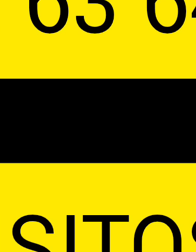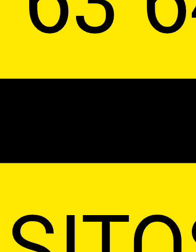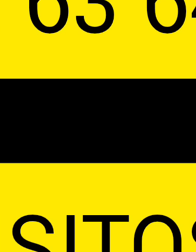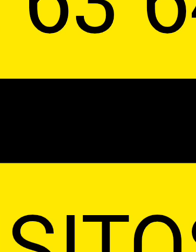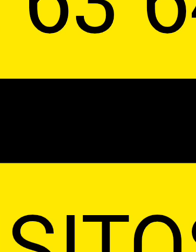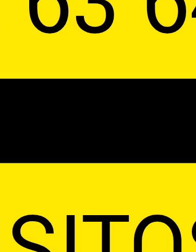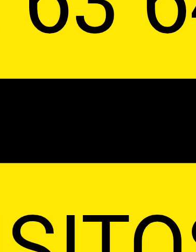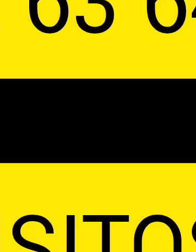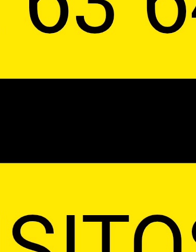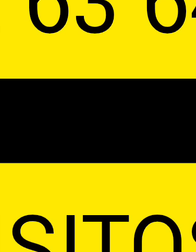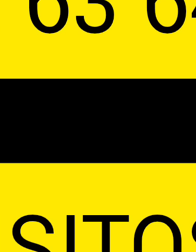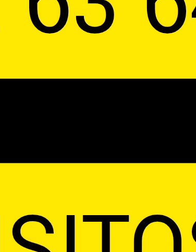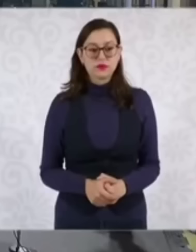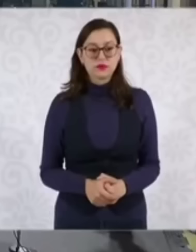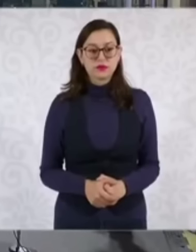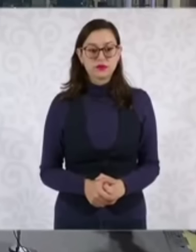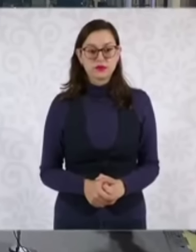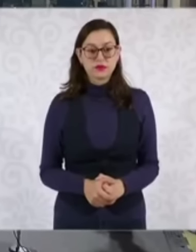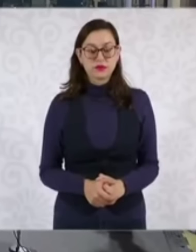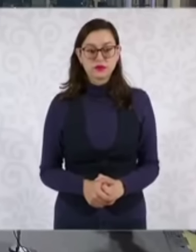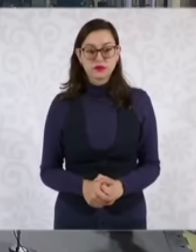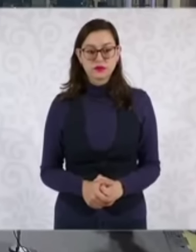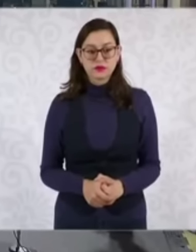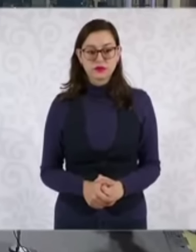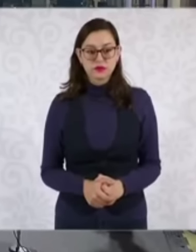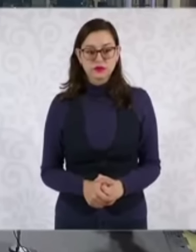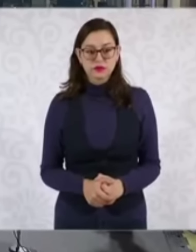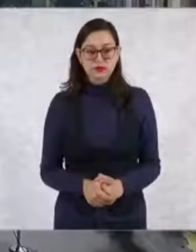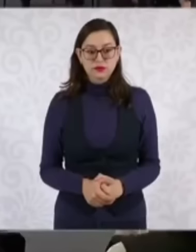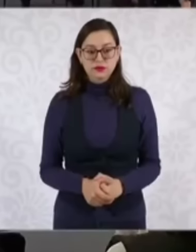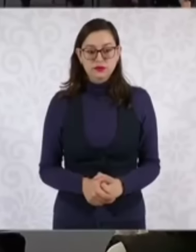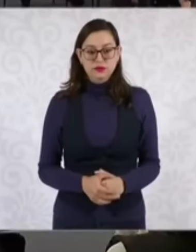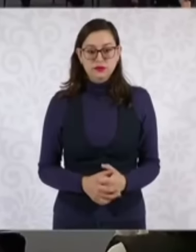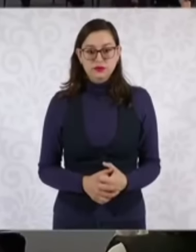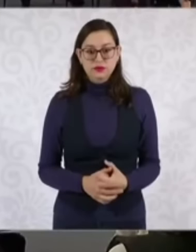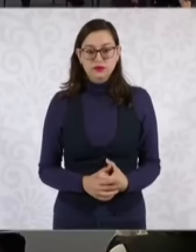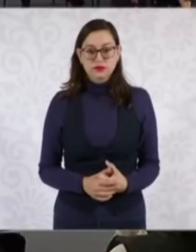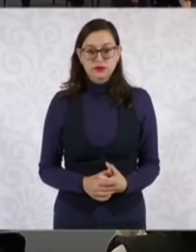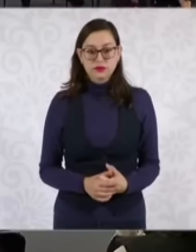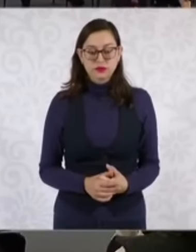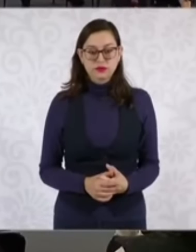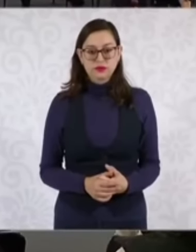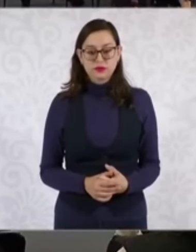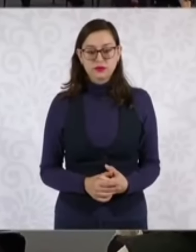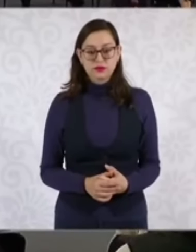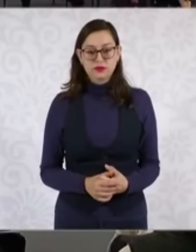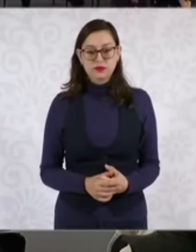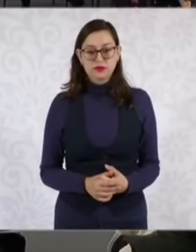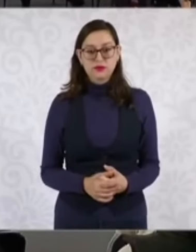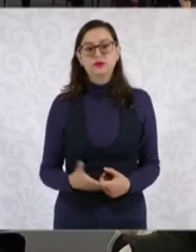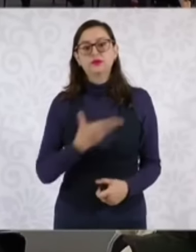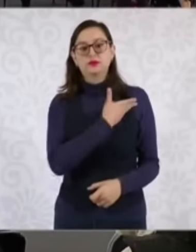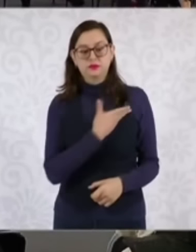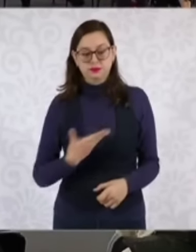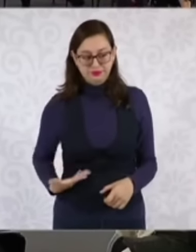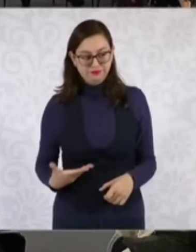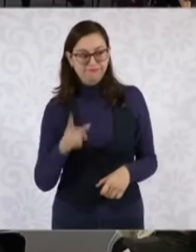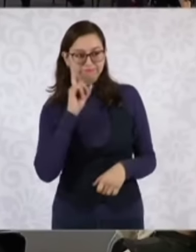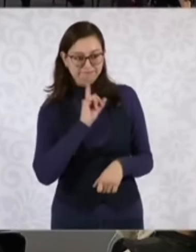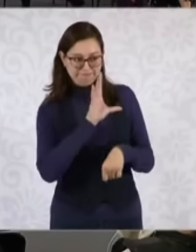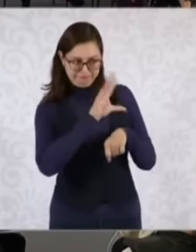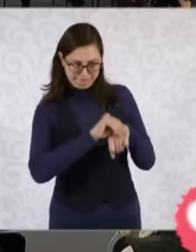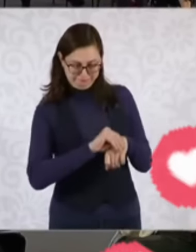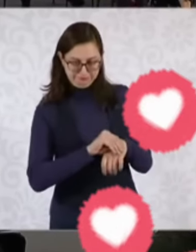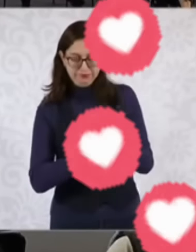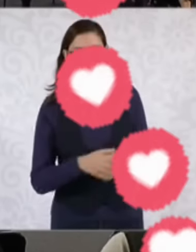cuando y donde. Suscríbete, comparte y regálame tu like. Atención. Con el permiso de la Presidenta, vamos